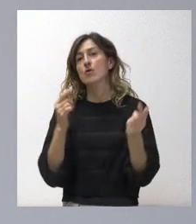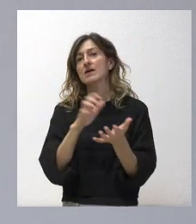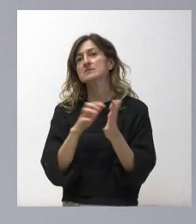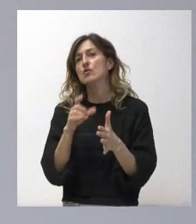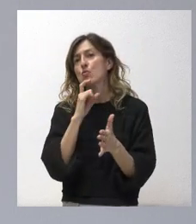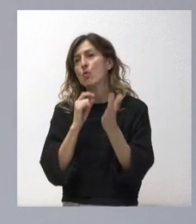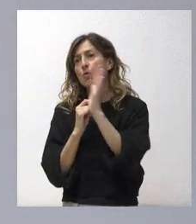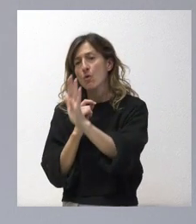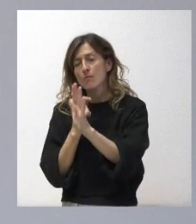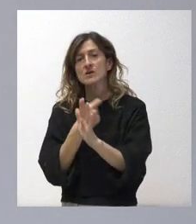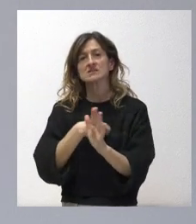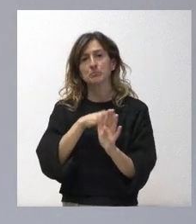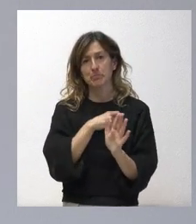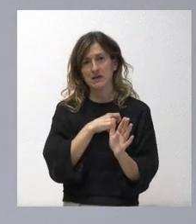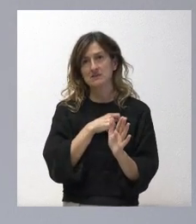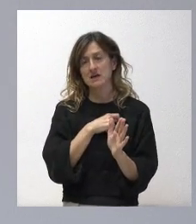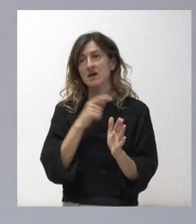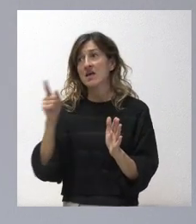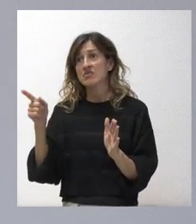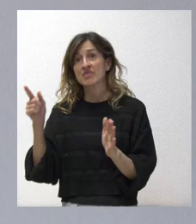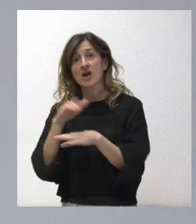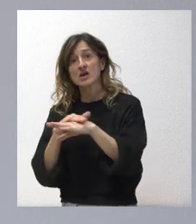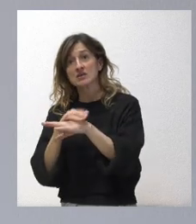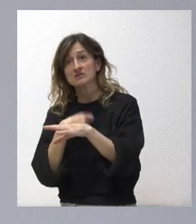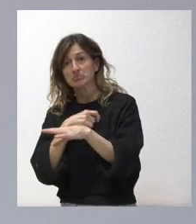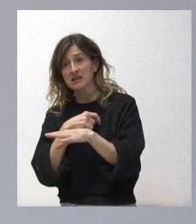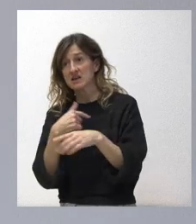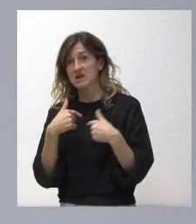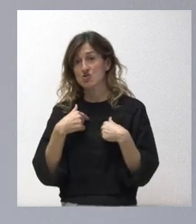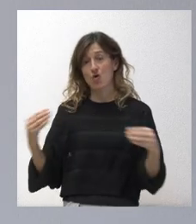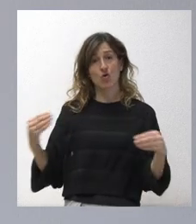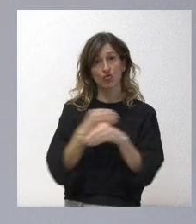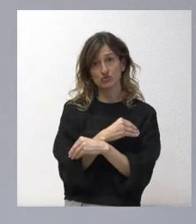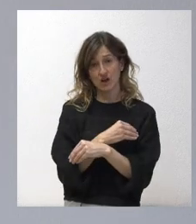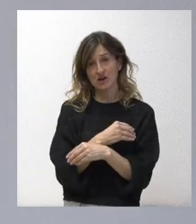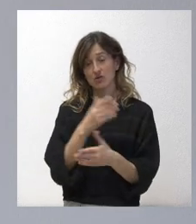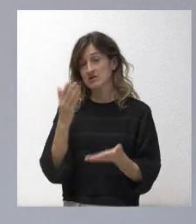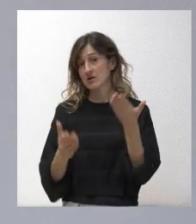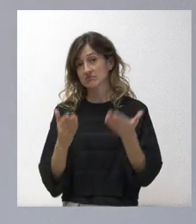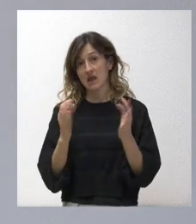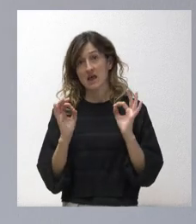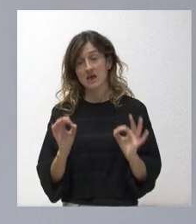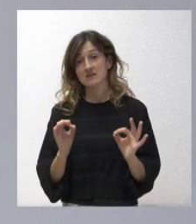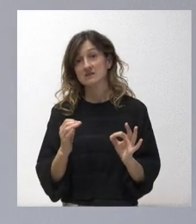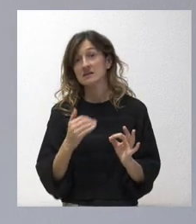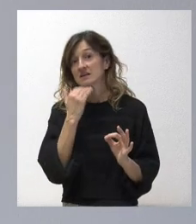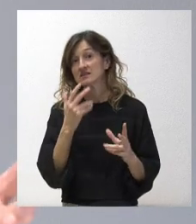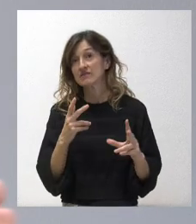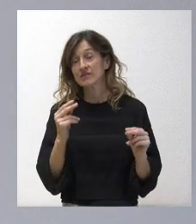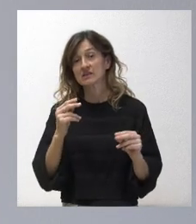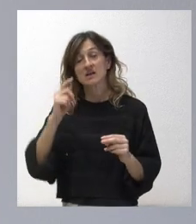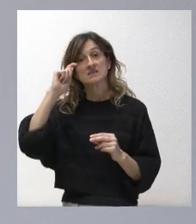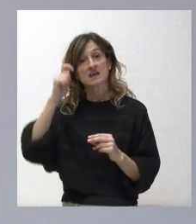León y en España, que era totalmente lo contrario a lo que decía el Gobierno. Por lo tanto, esa es la valoración que tenemos que hacer y termino diciendo que esa sentencia